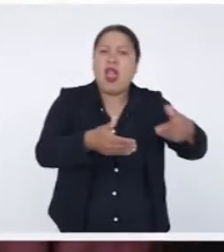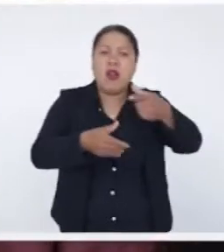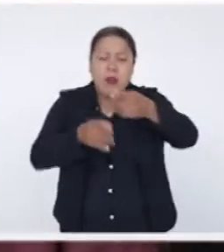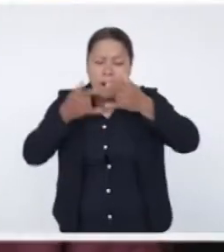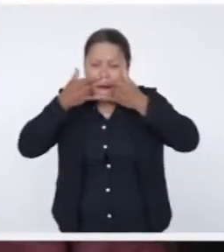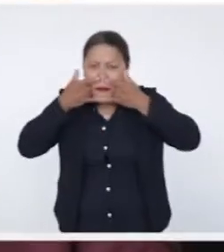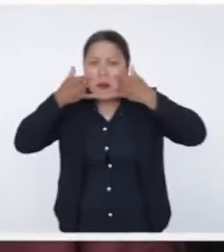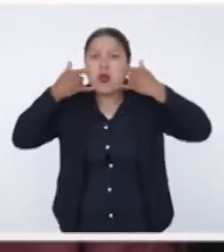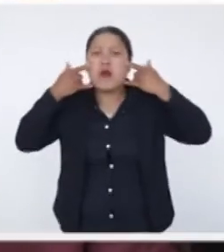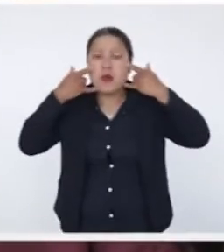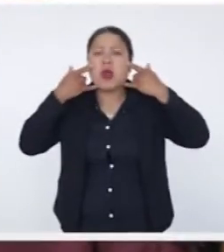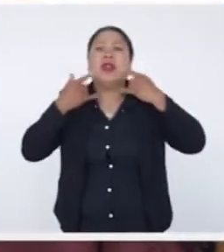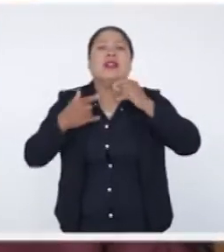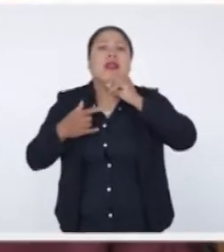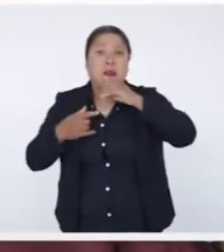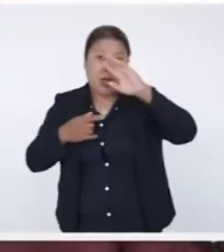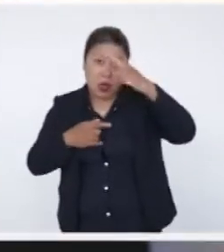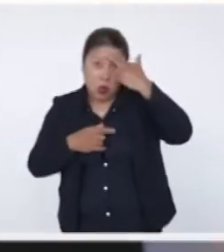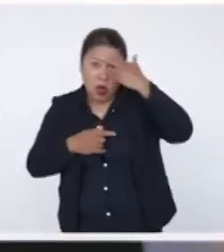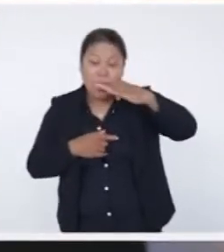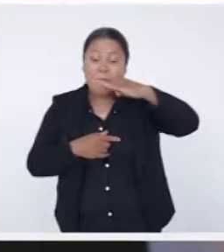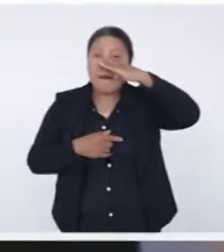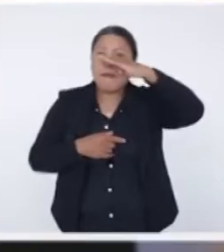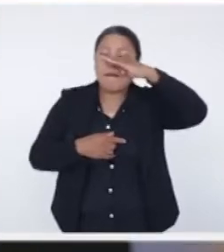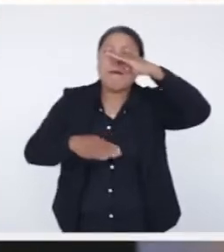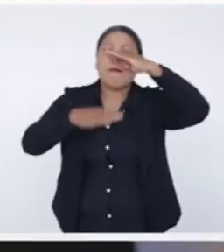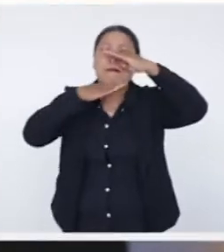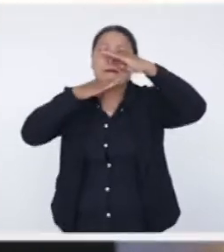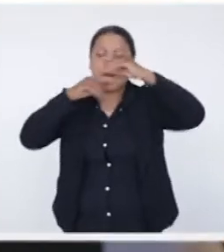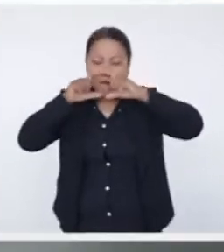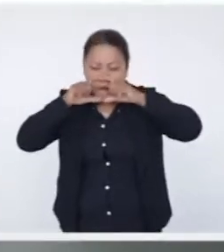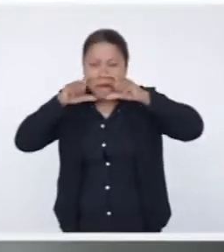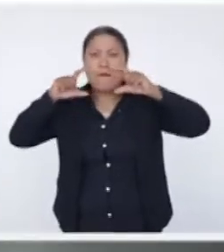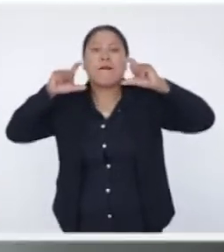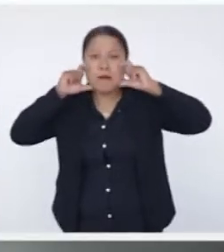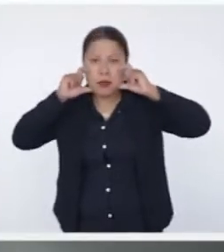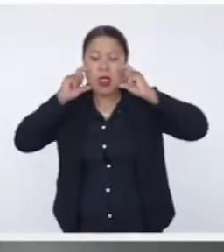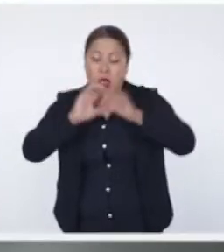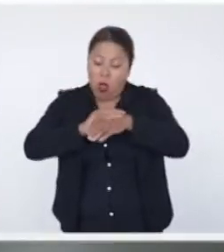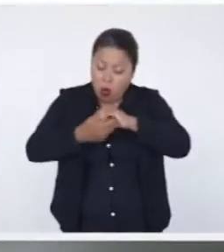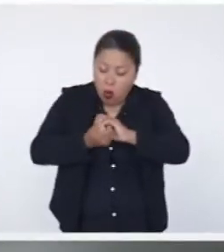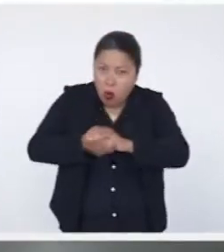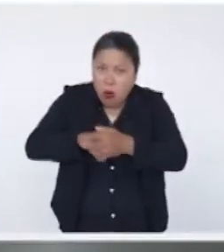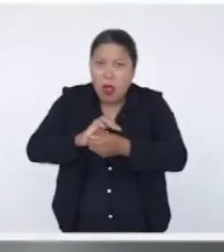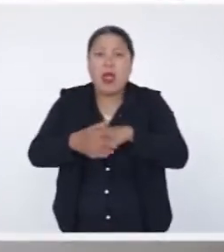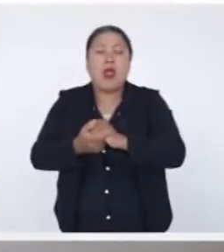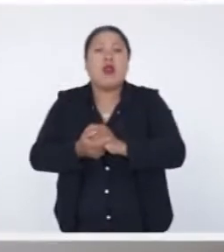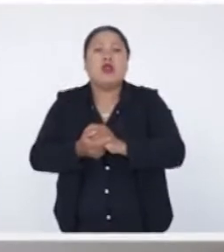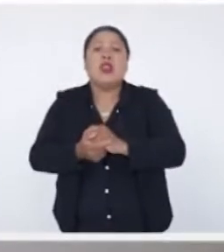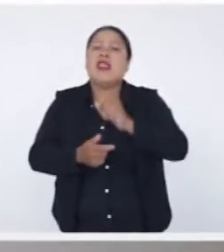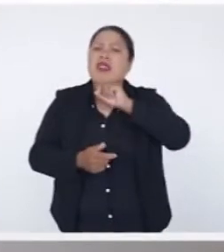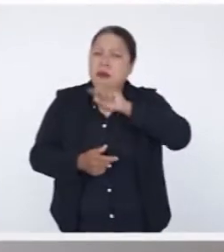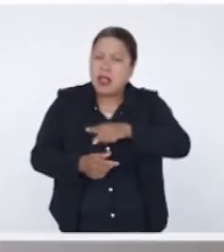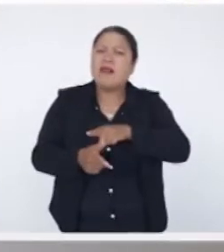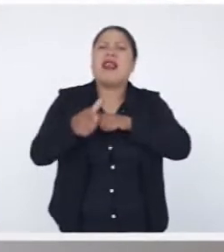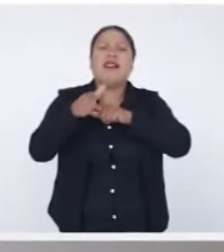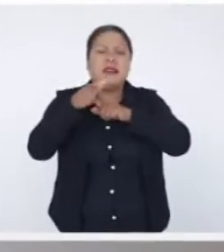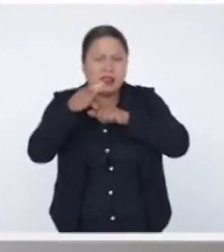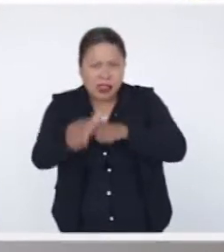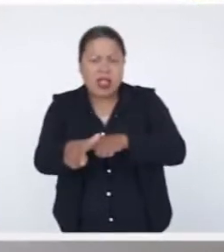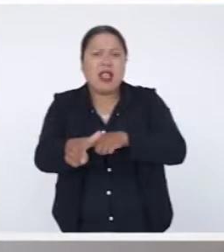tu cubrebocas desde la nariz hasta la barbilla, tu lavado de manos y sigamos